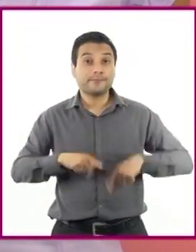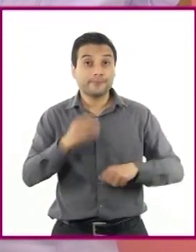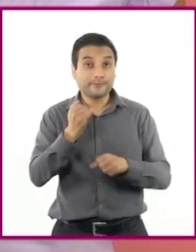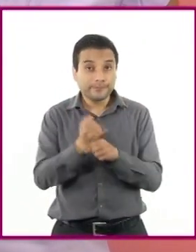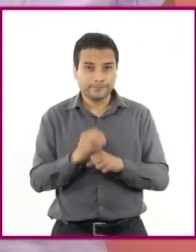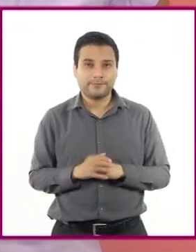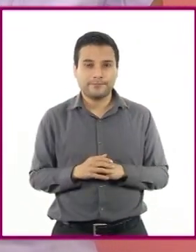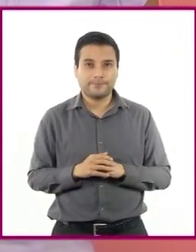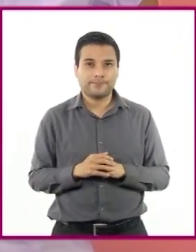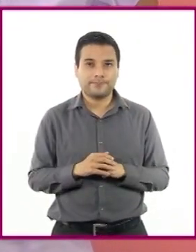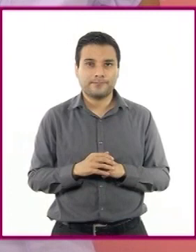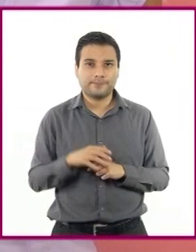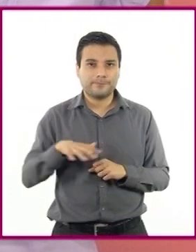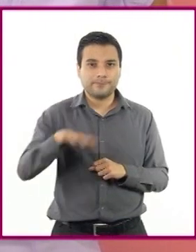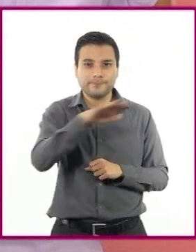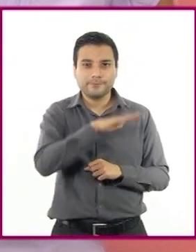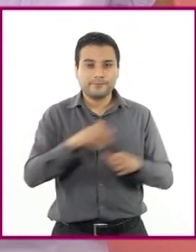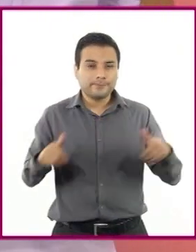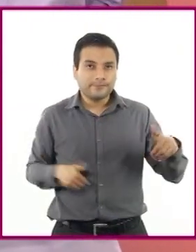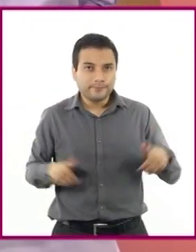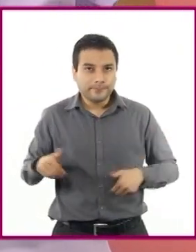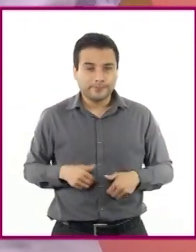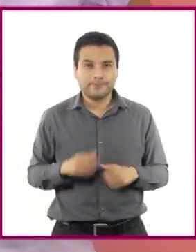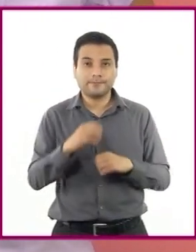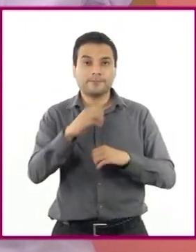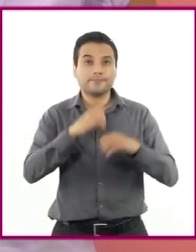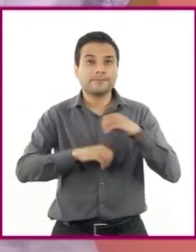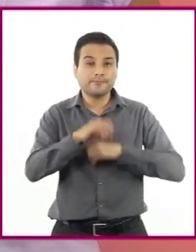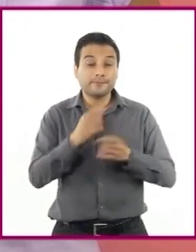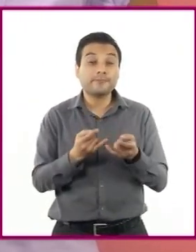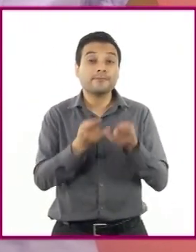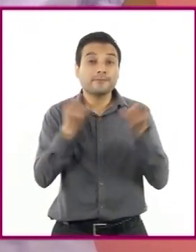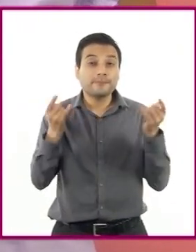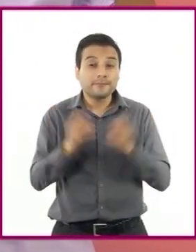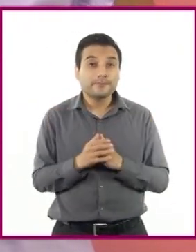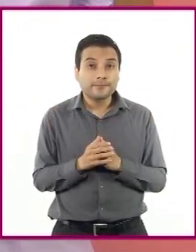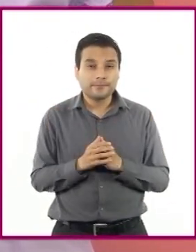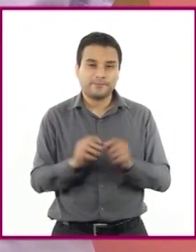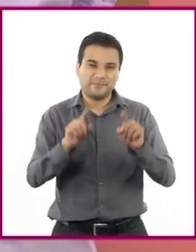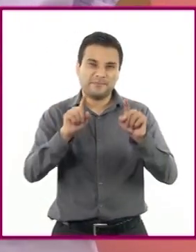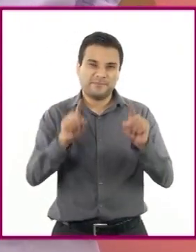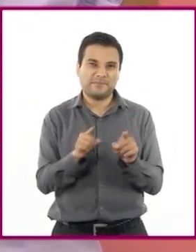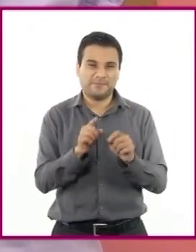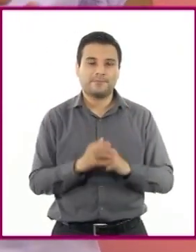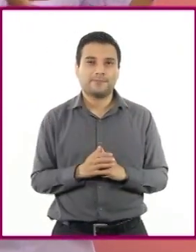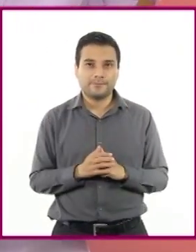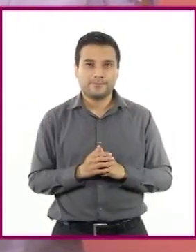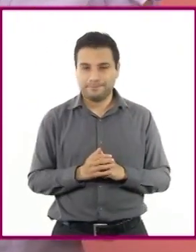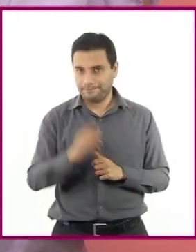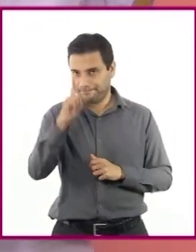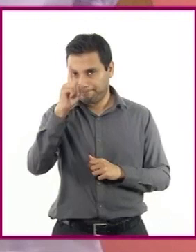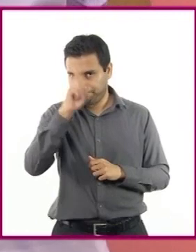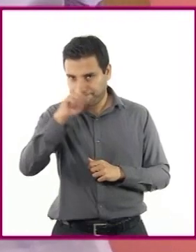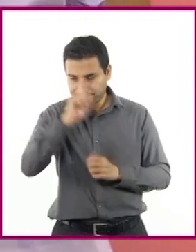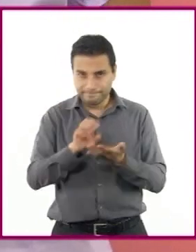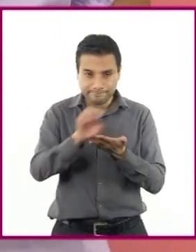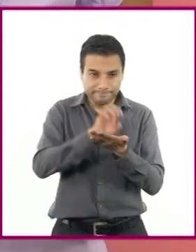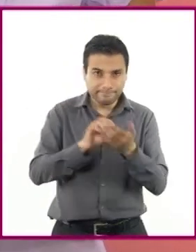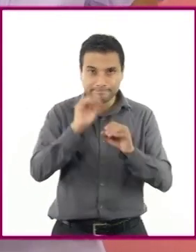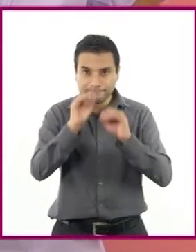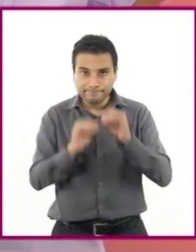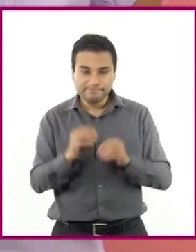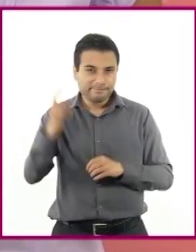espacio teatral, obra o historia, acotaciones, indicaciones de escenografía,